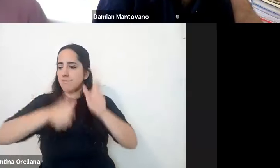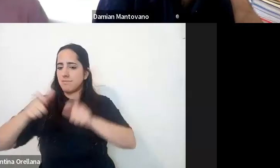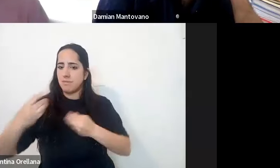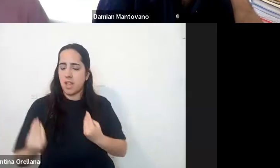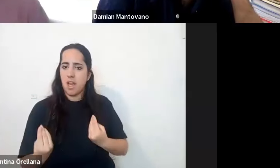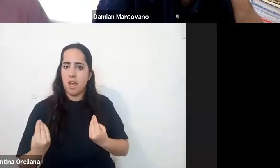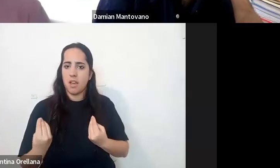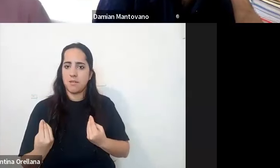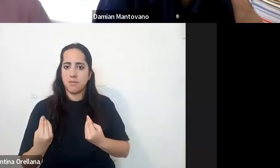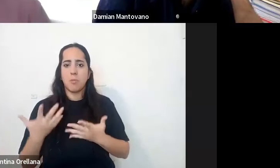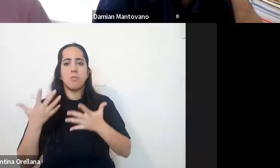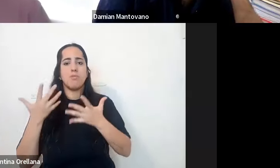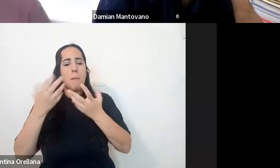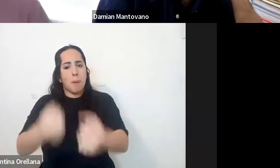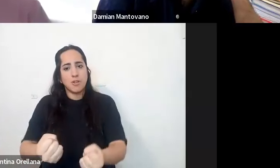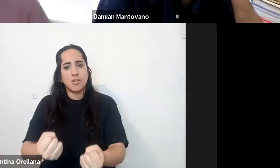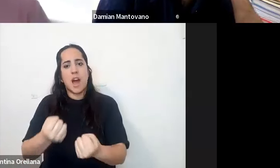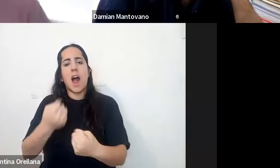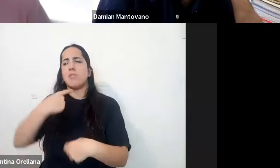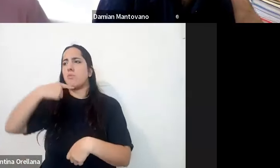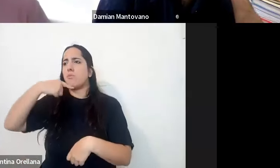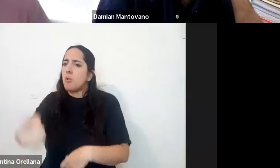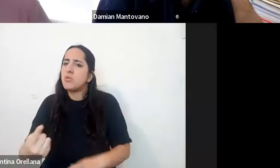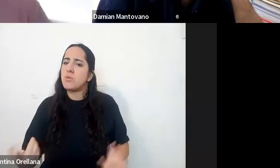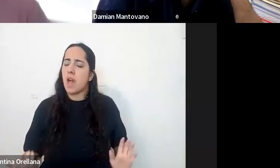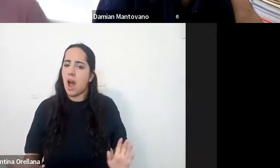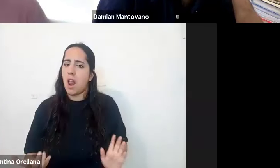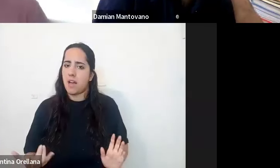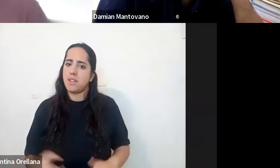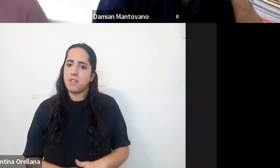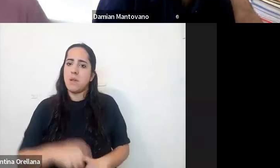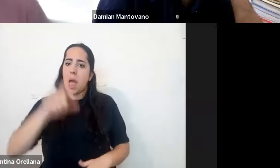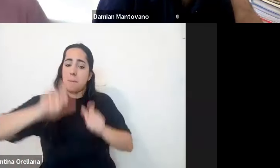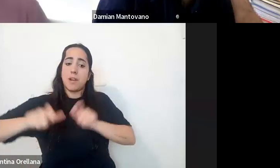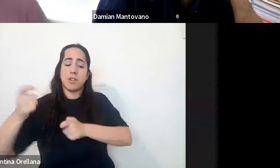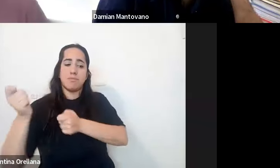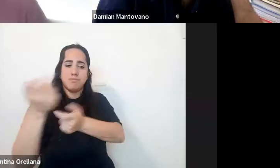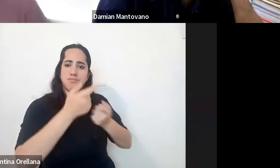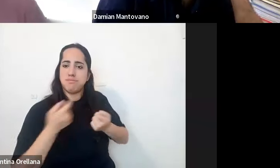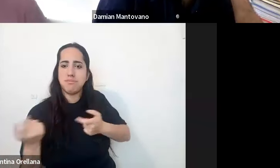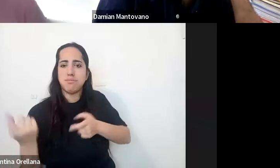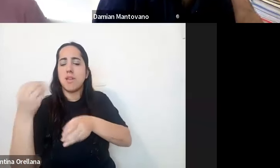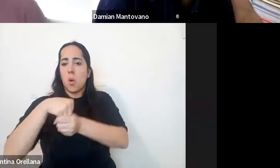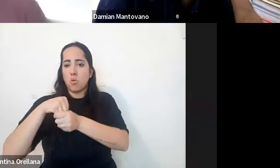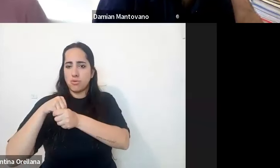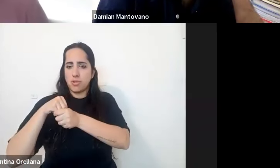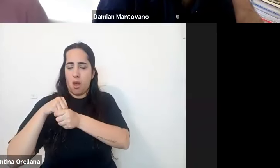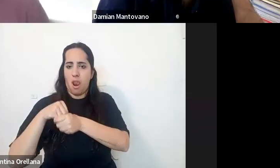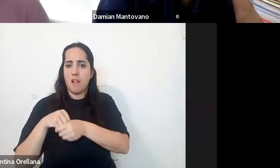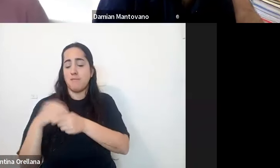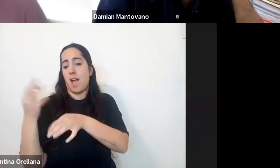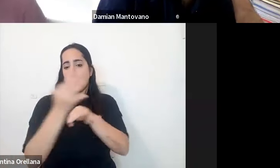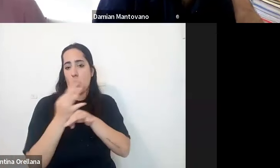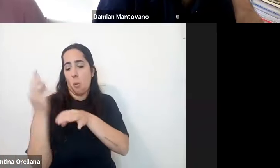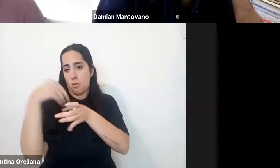apoyar que se pueda consultar para ayudar a generar una mejor inclusión en las escuelas entonces